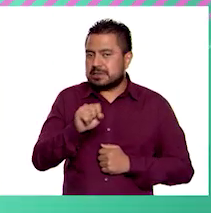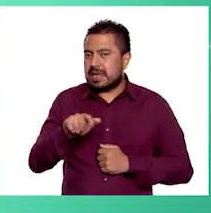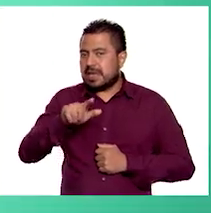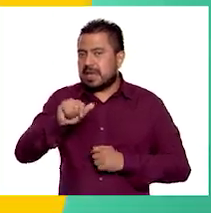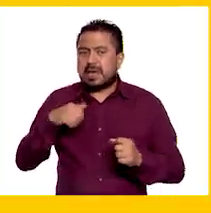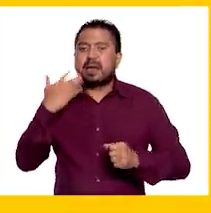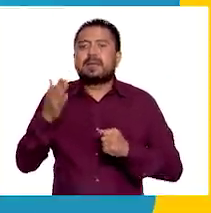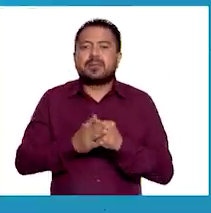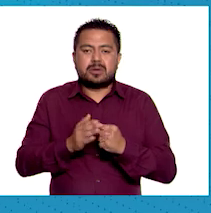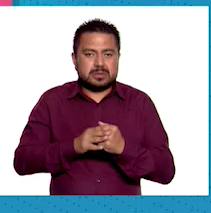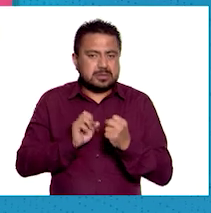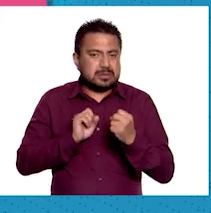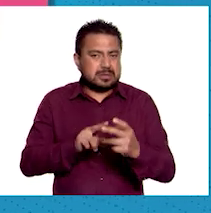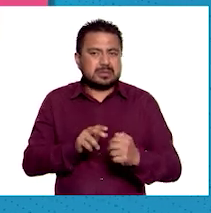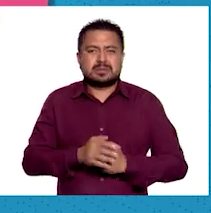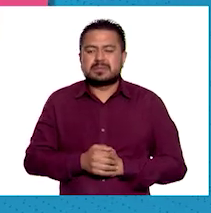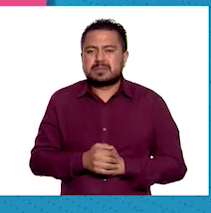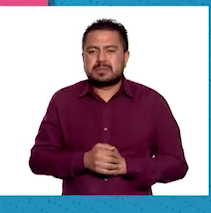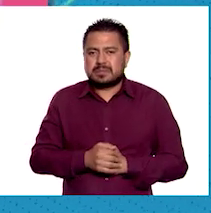próxima!